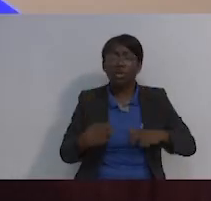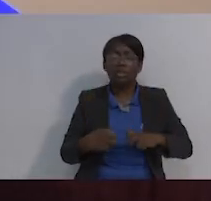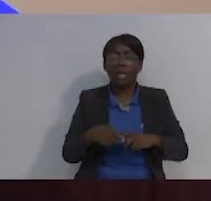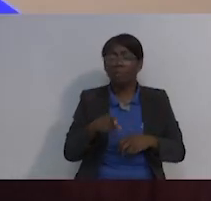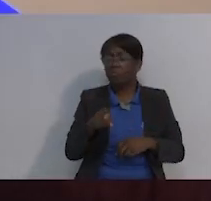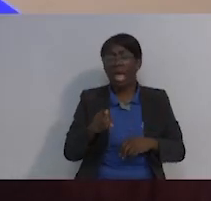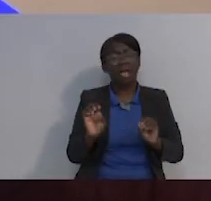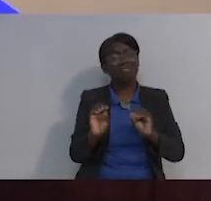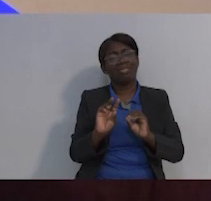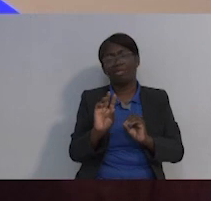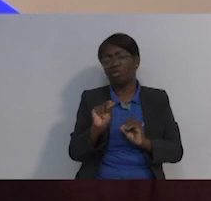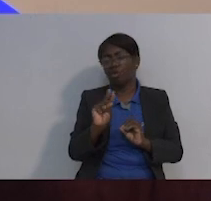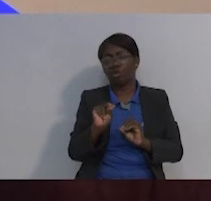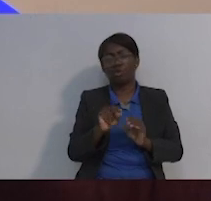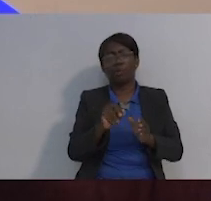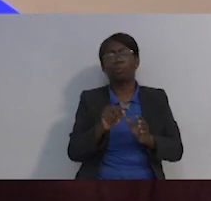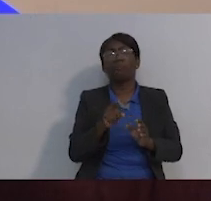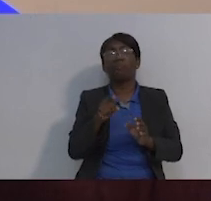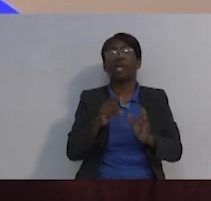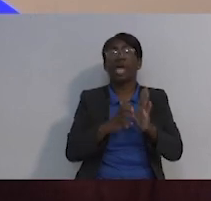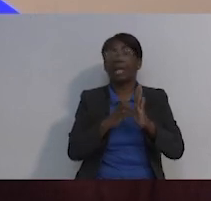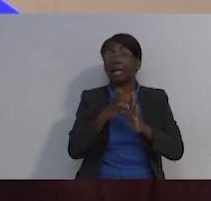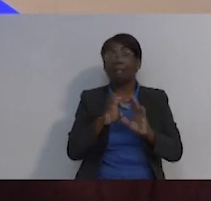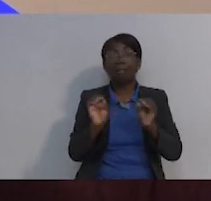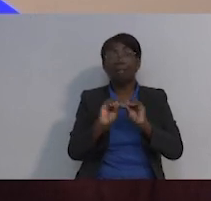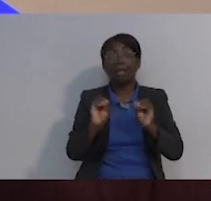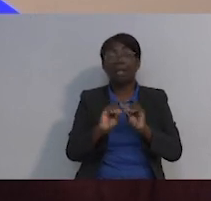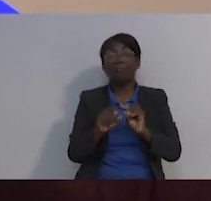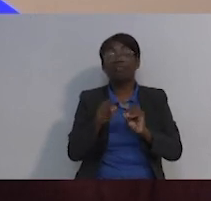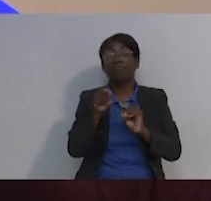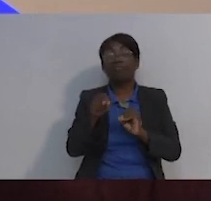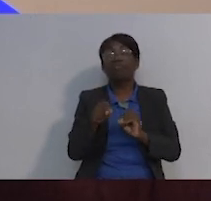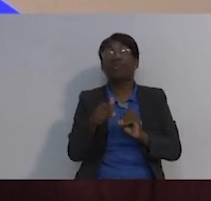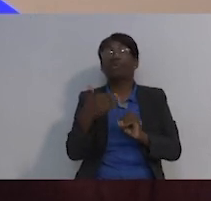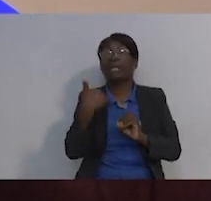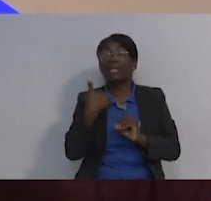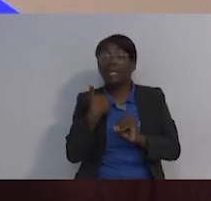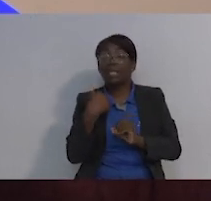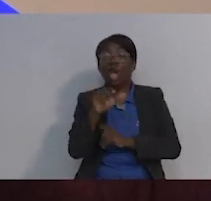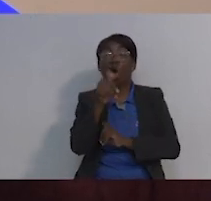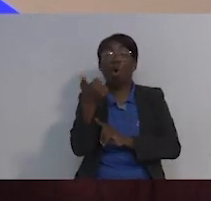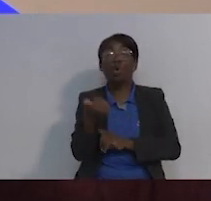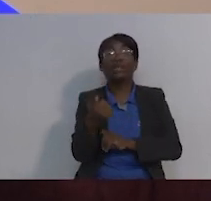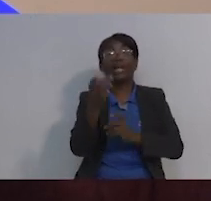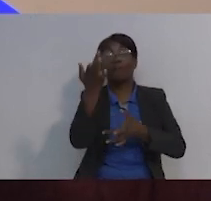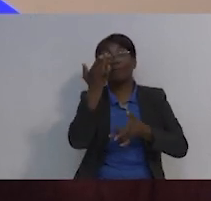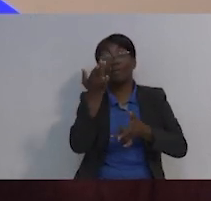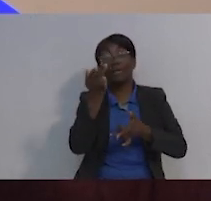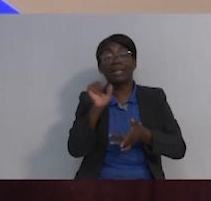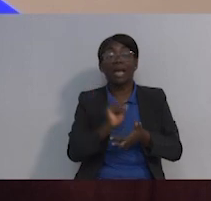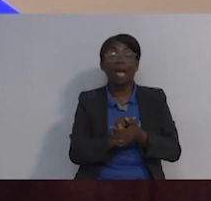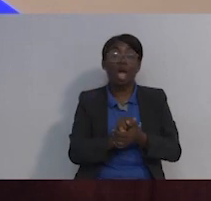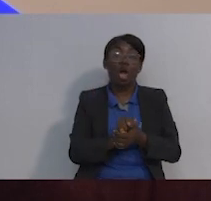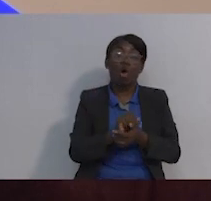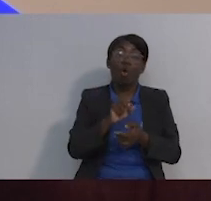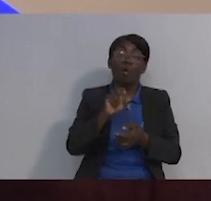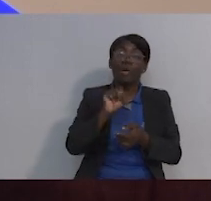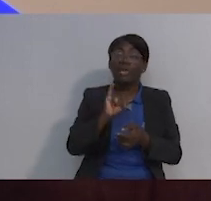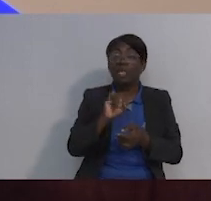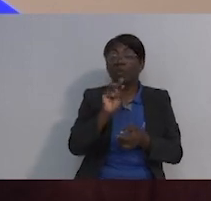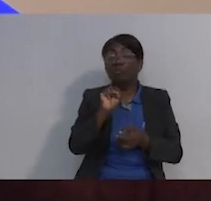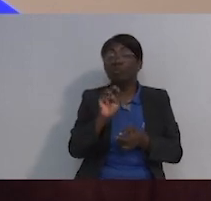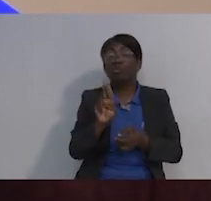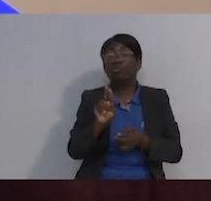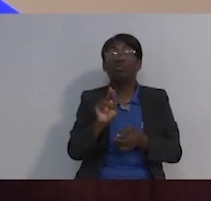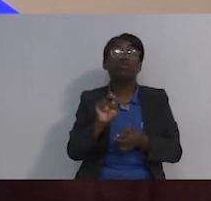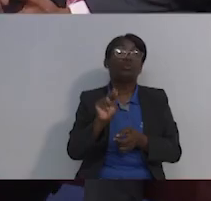logran después de los múltiples estudios descartarse que tengan cáncer y bueno, se les da otra oportunidad, se les da ya